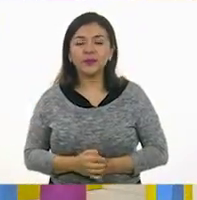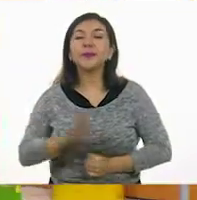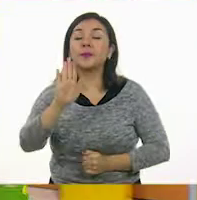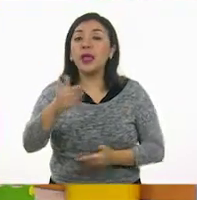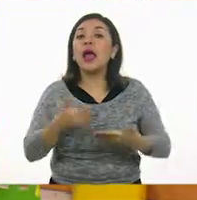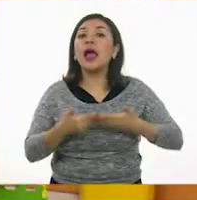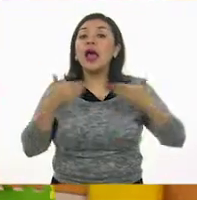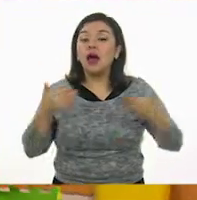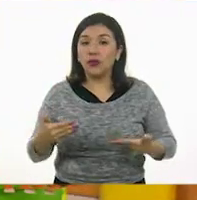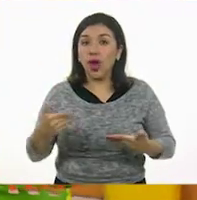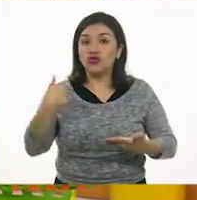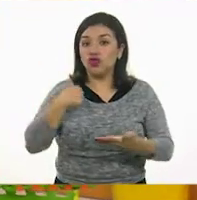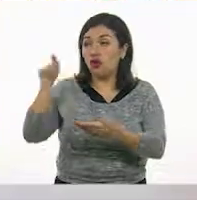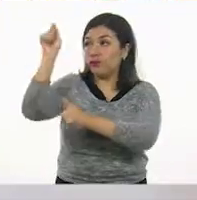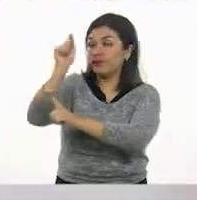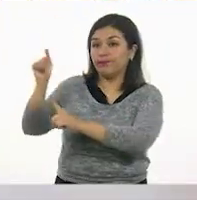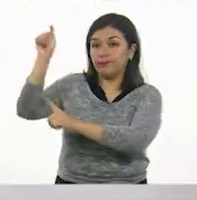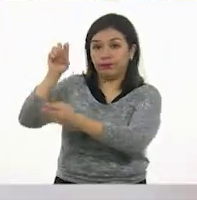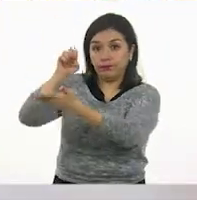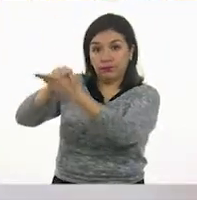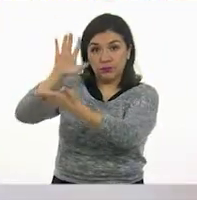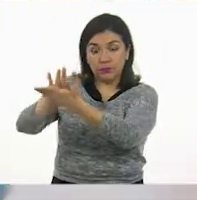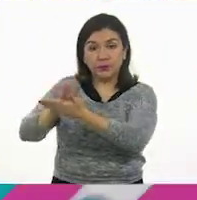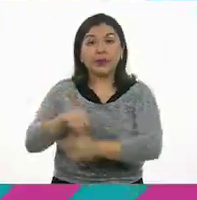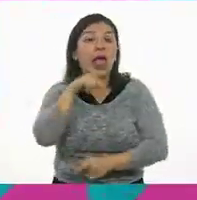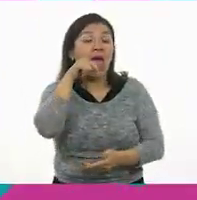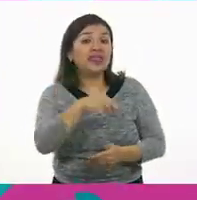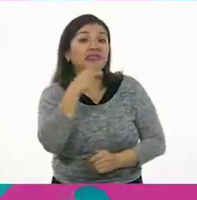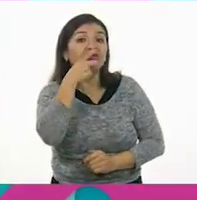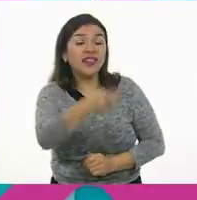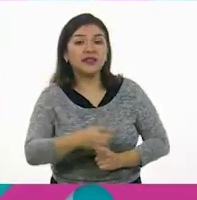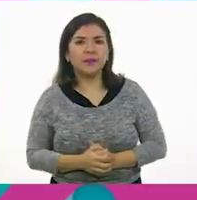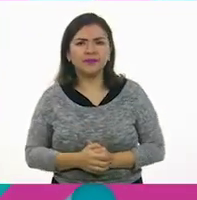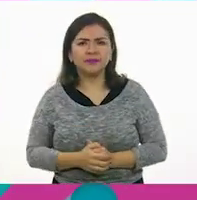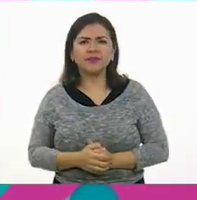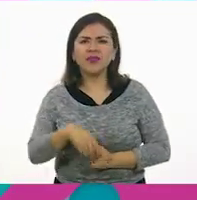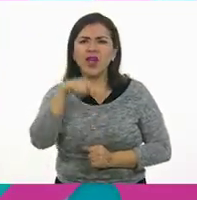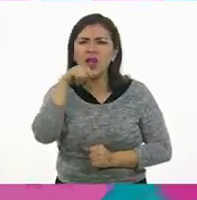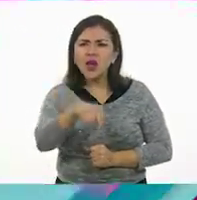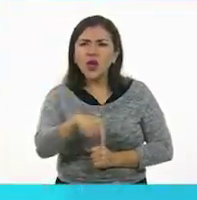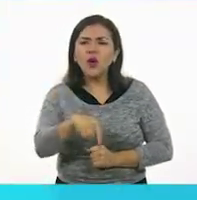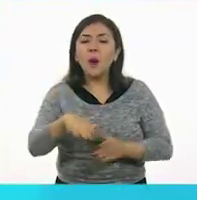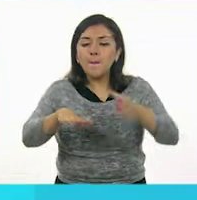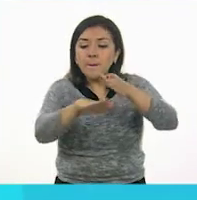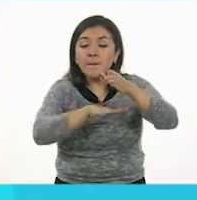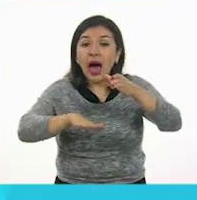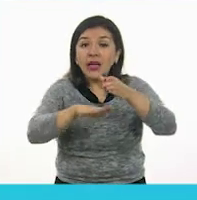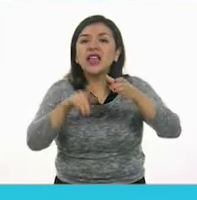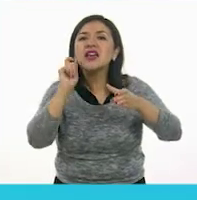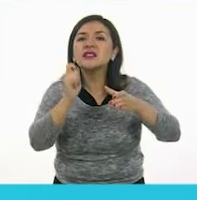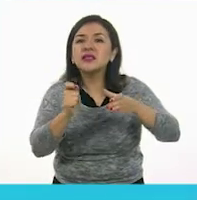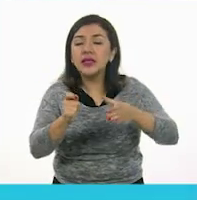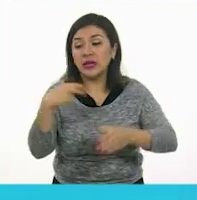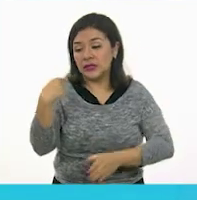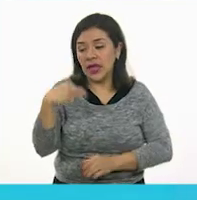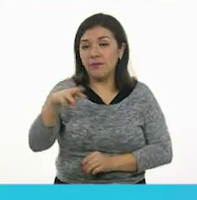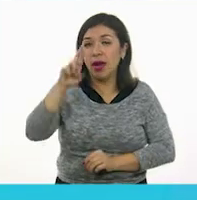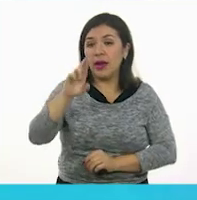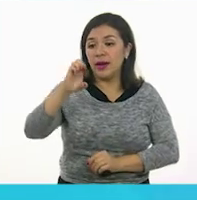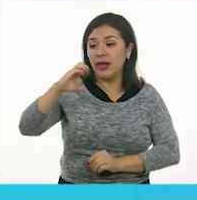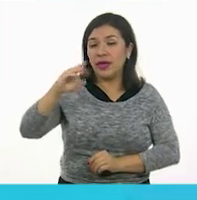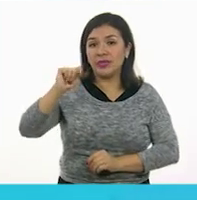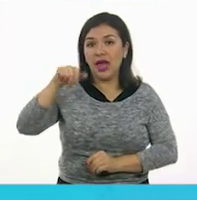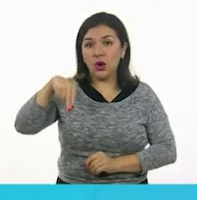Ahora, voy a anotar en el pizarrón. Dice que la figura geométrica de su base es un... Rectángulo.